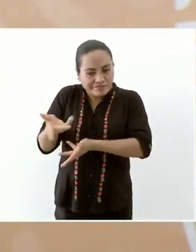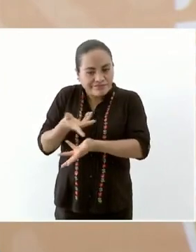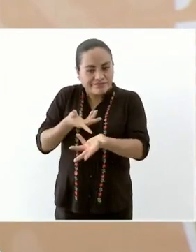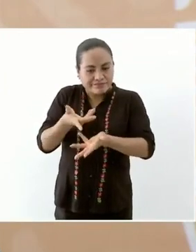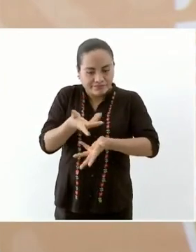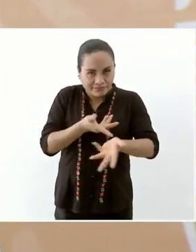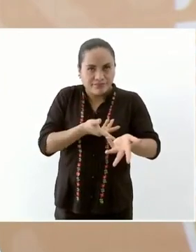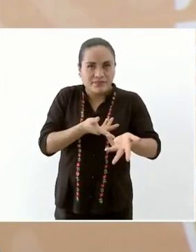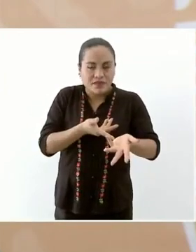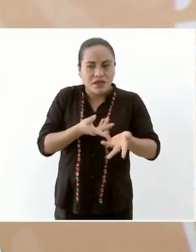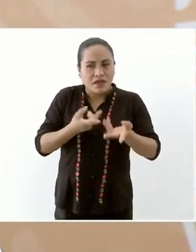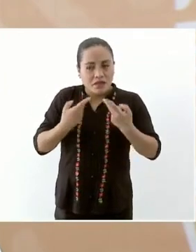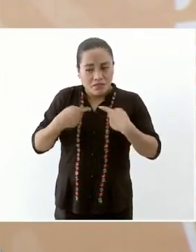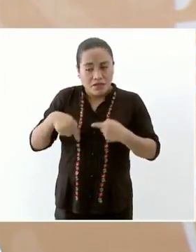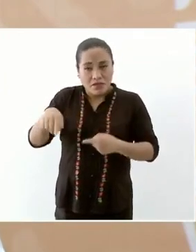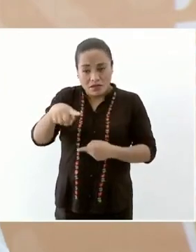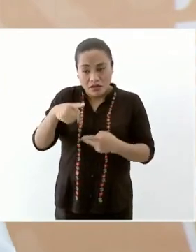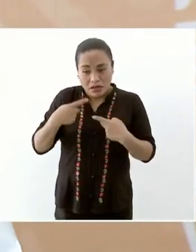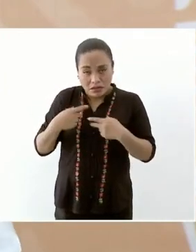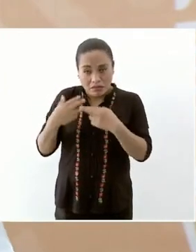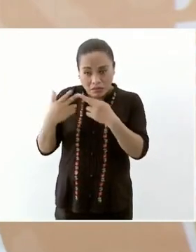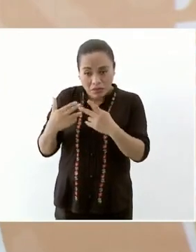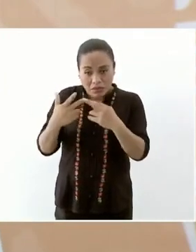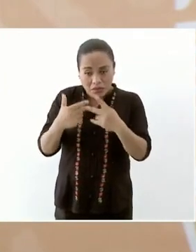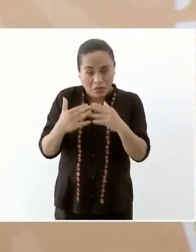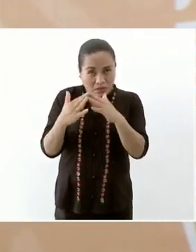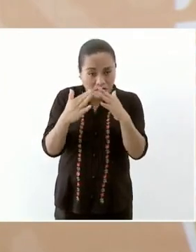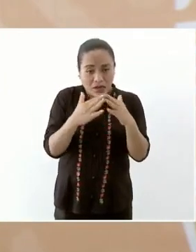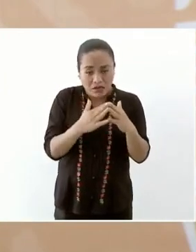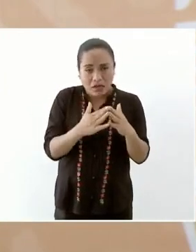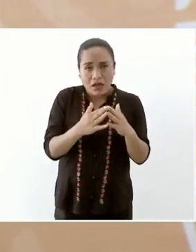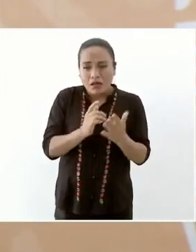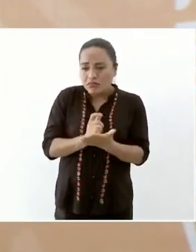y en el caso de la vivienda se les entrega su apoyo